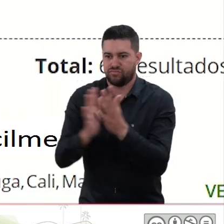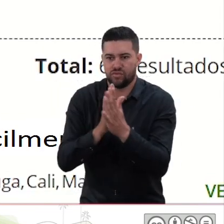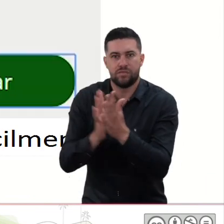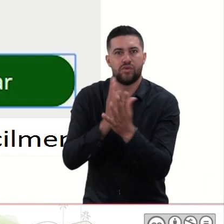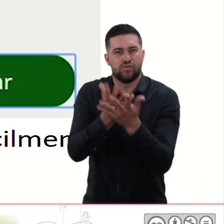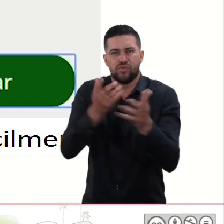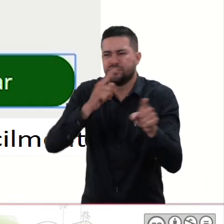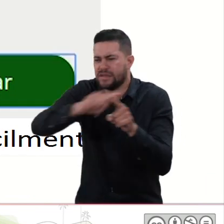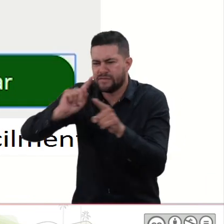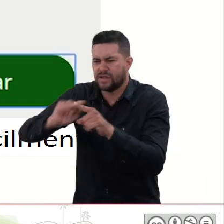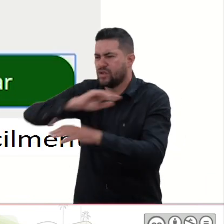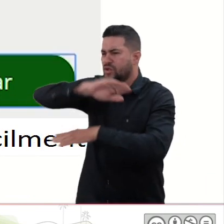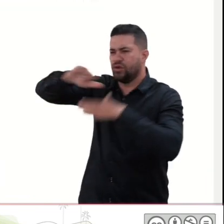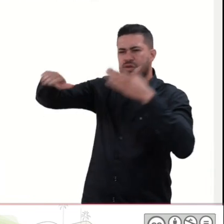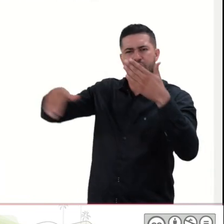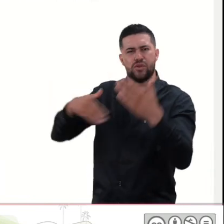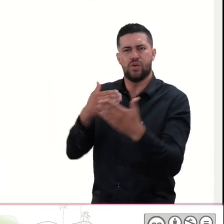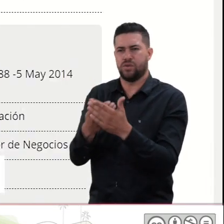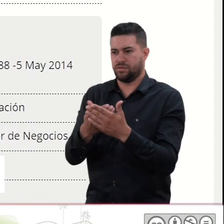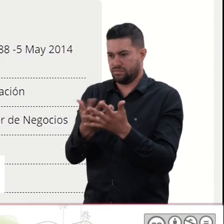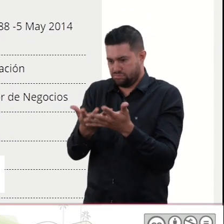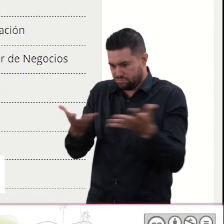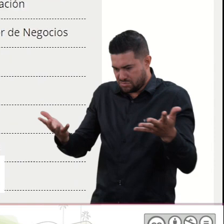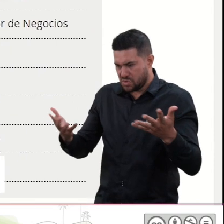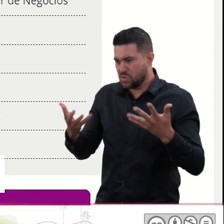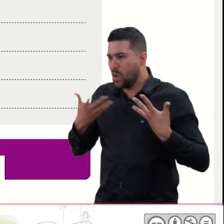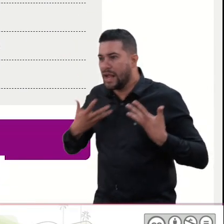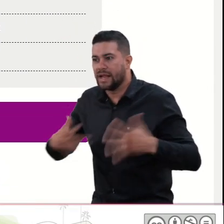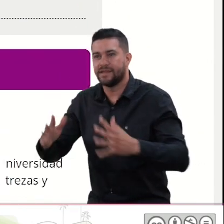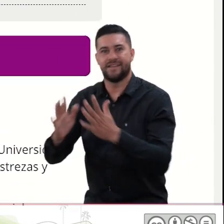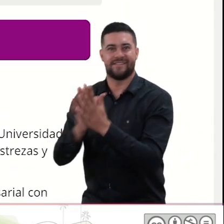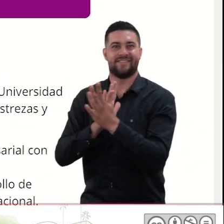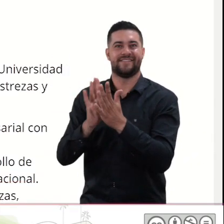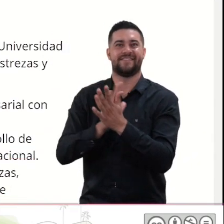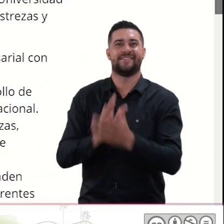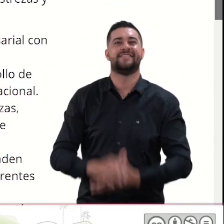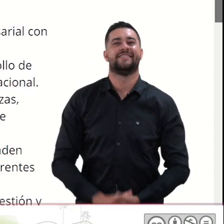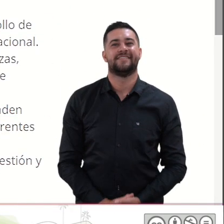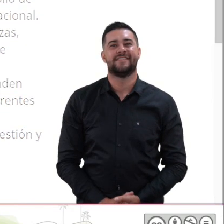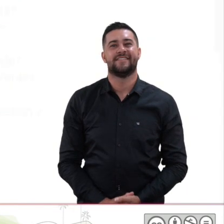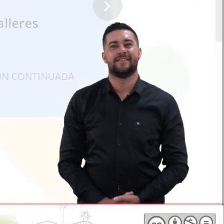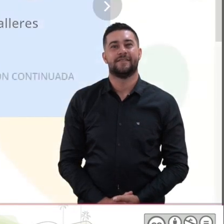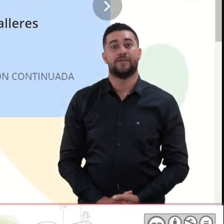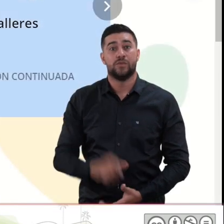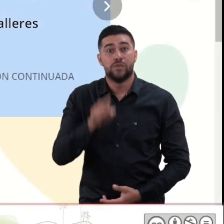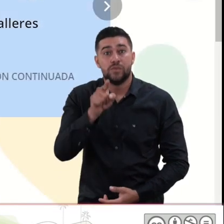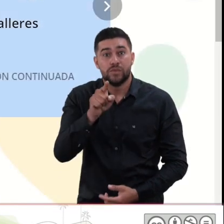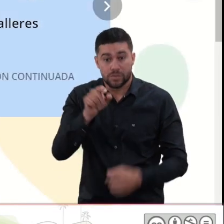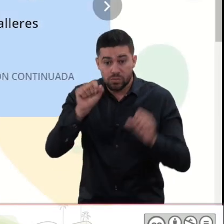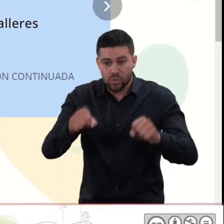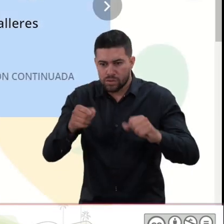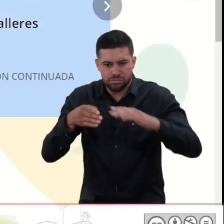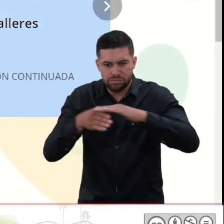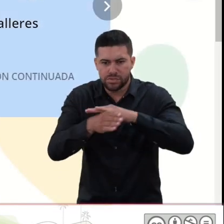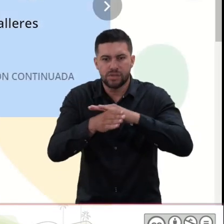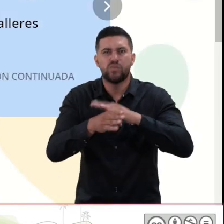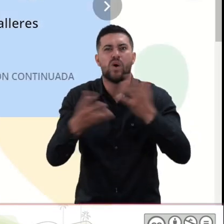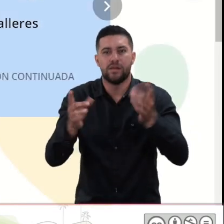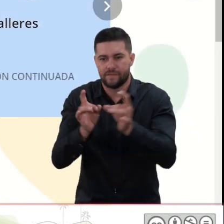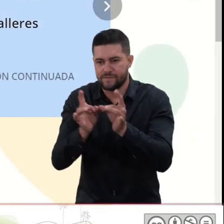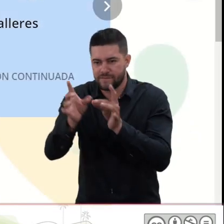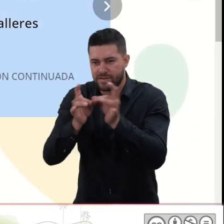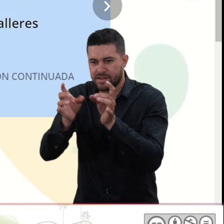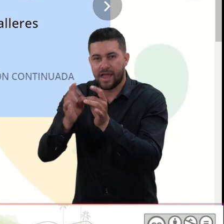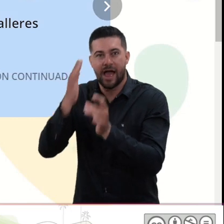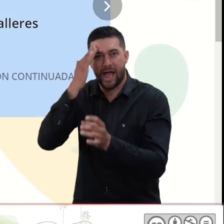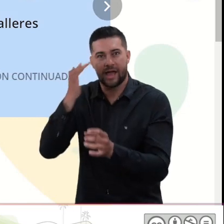fácilmente información sobre carreras y programas ofrecidos por la universidad. Tendrás también a tu disposición el